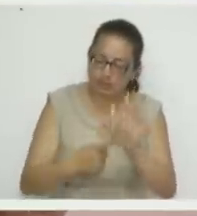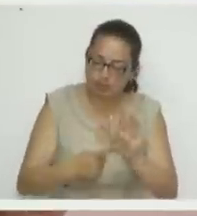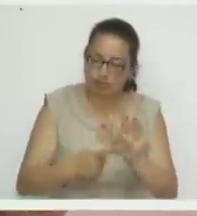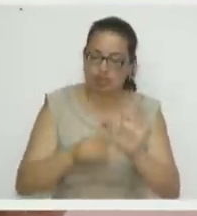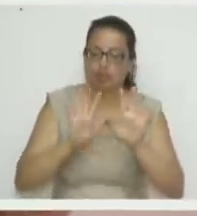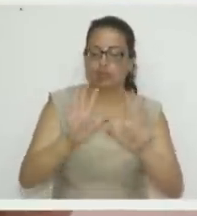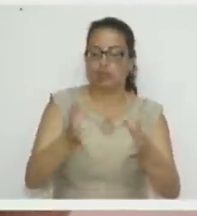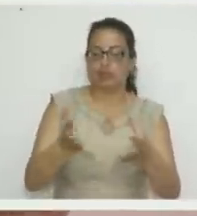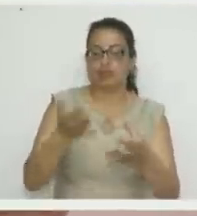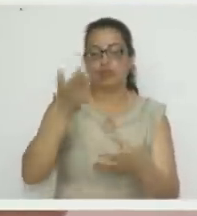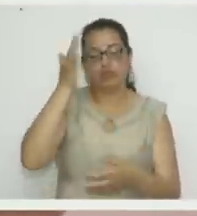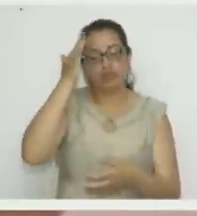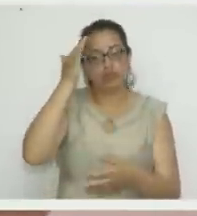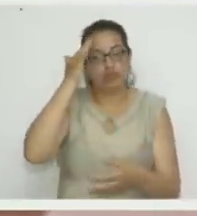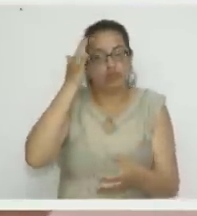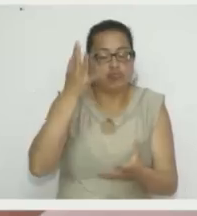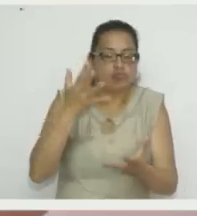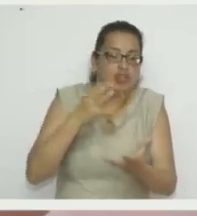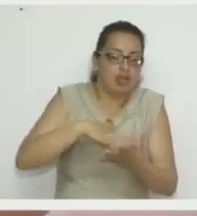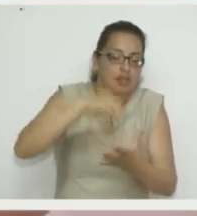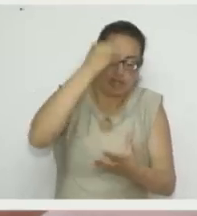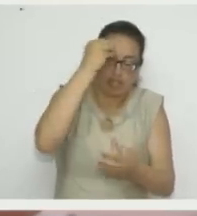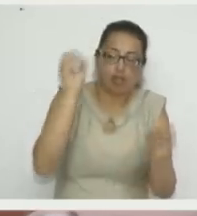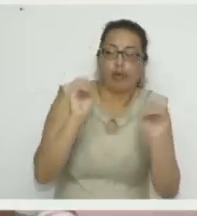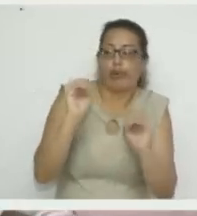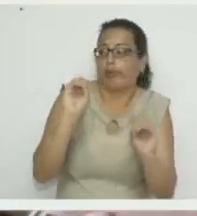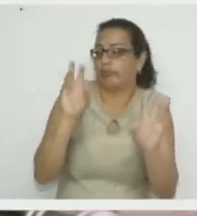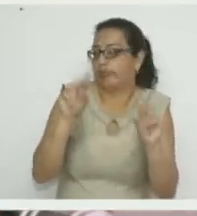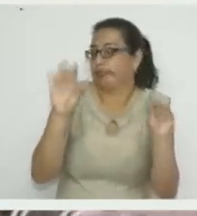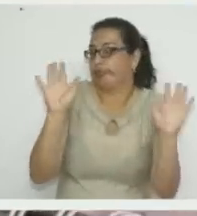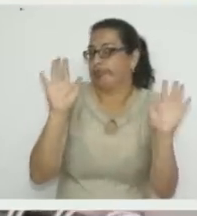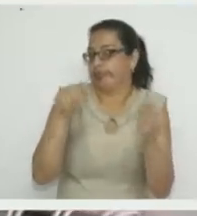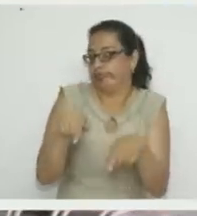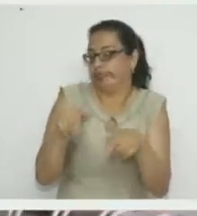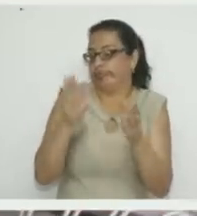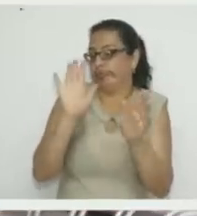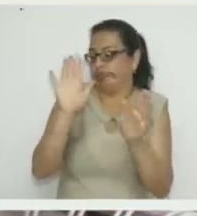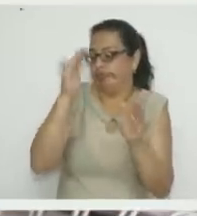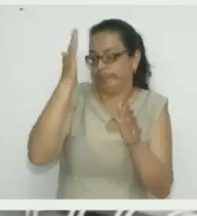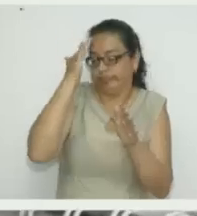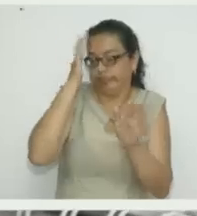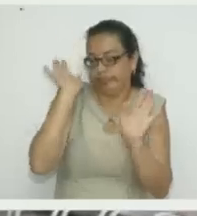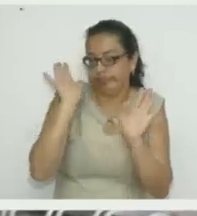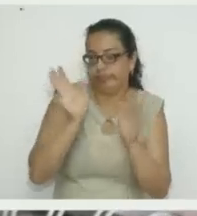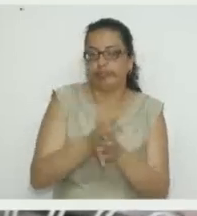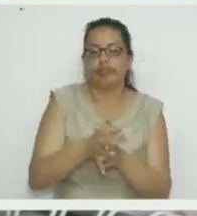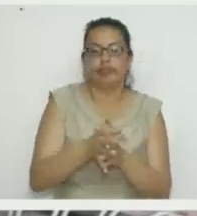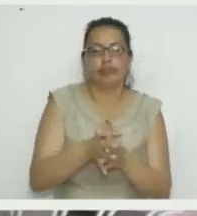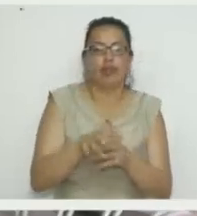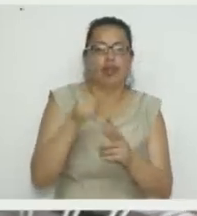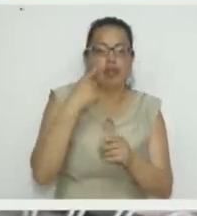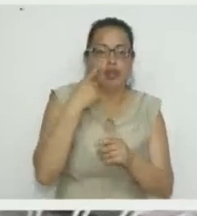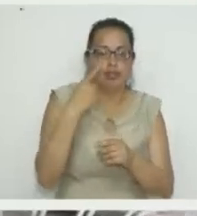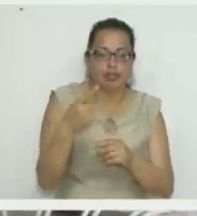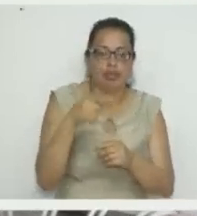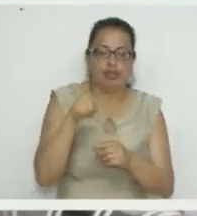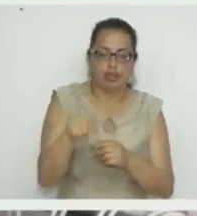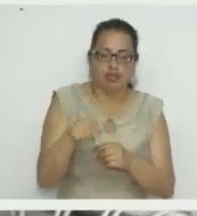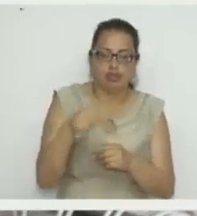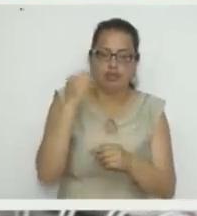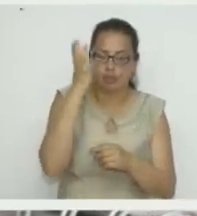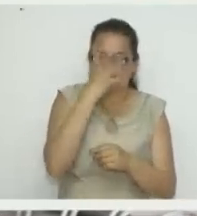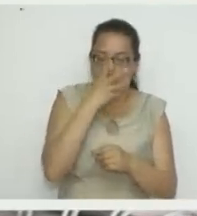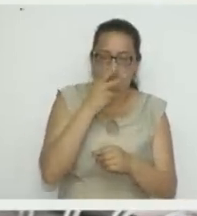que germine esa semilla y que dé fruto. Entonces, ahí están, mira, estos son adornos muy bonitos para colocar en el